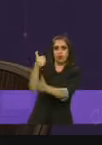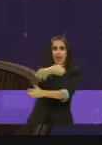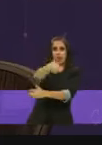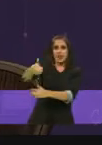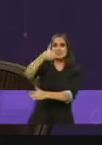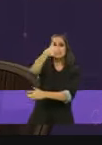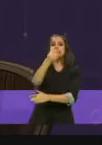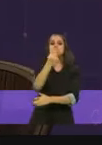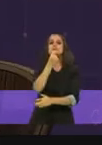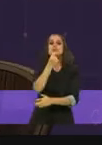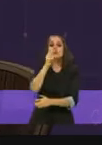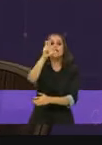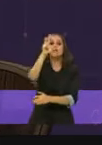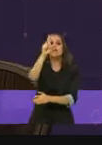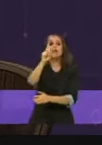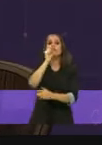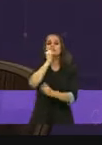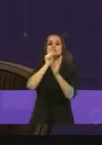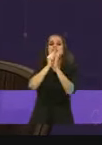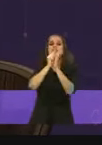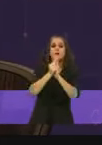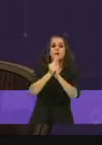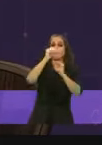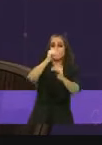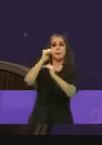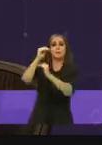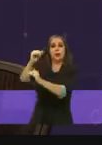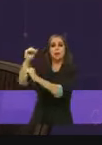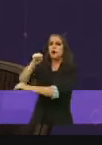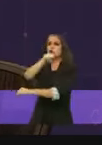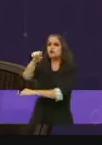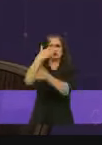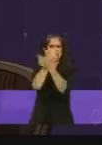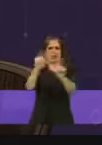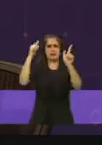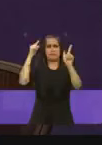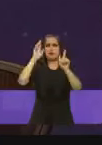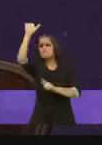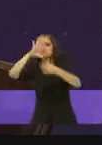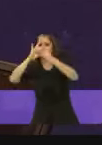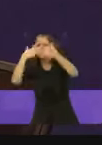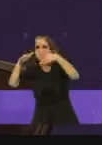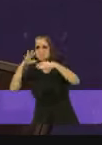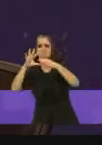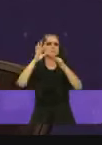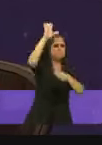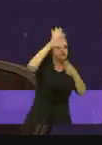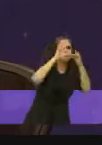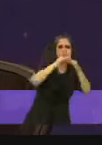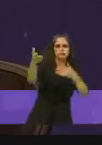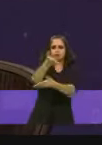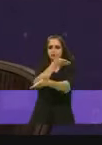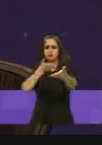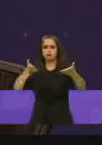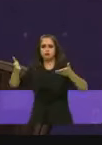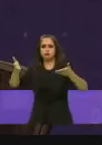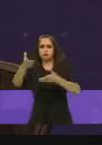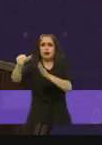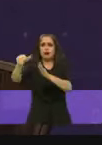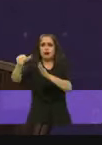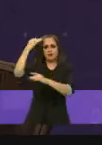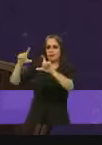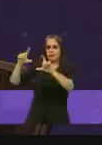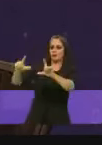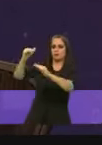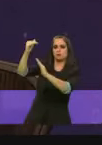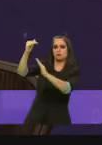con 6 minutos y 30 segundos que podrán administrar a su voluntad. Para hacer uso de la palabra deberán pedirla